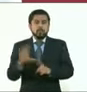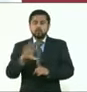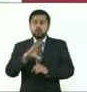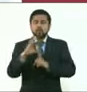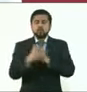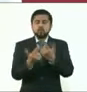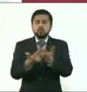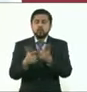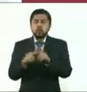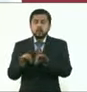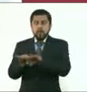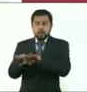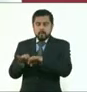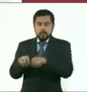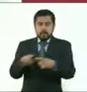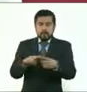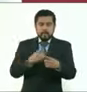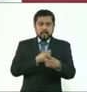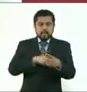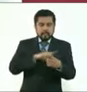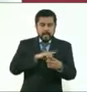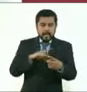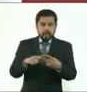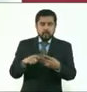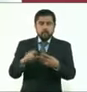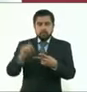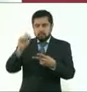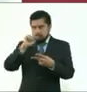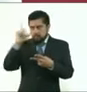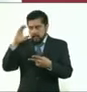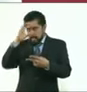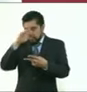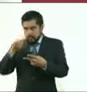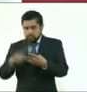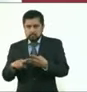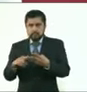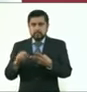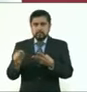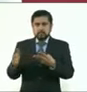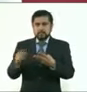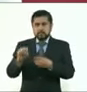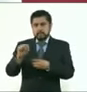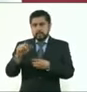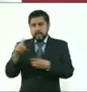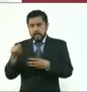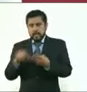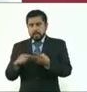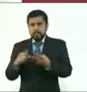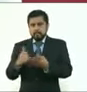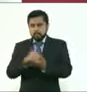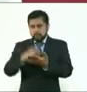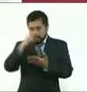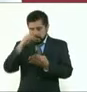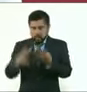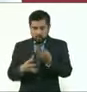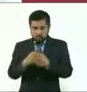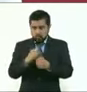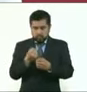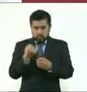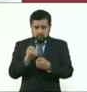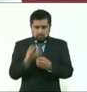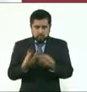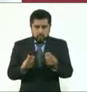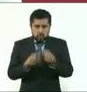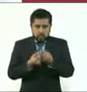salud que toman esta decisión tomando en cuenta pues todos los indicadores que están ocurriendo en la ciudad, igual que en otros estados de la